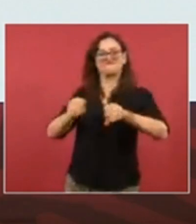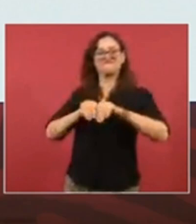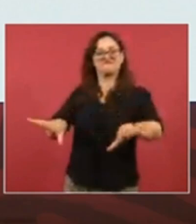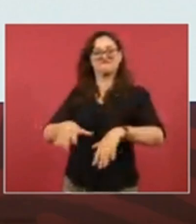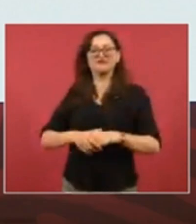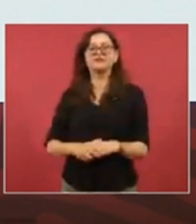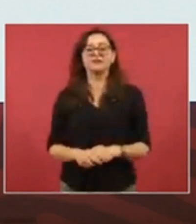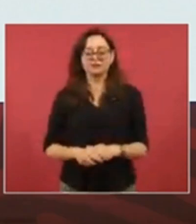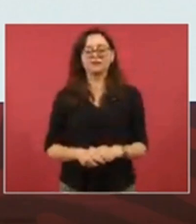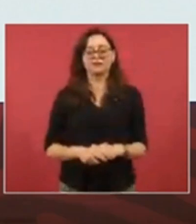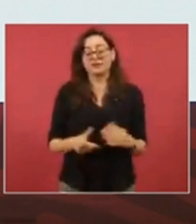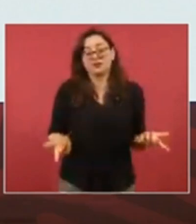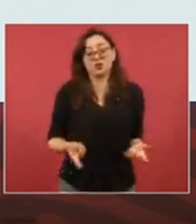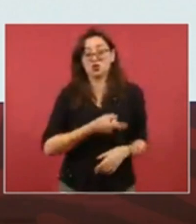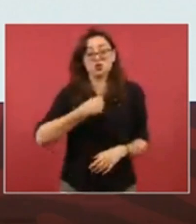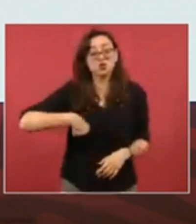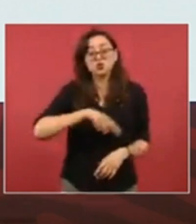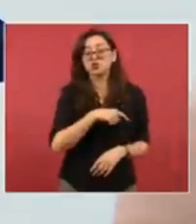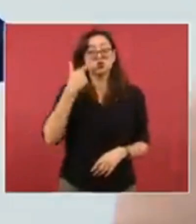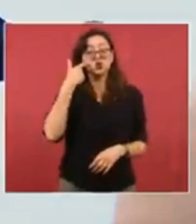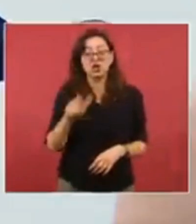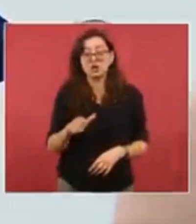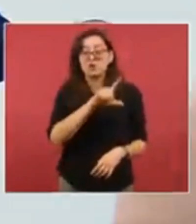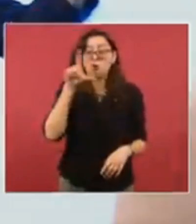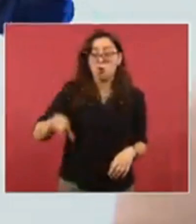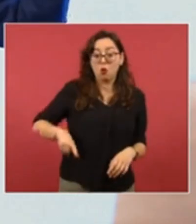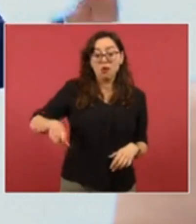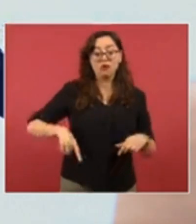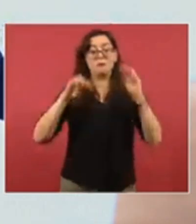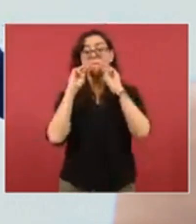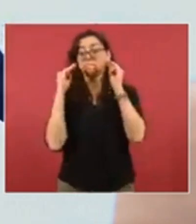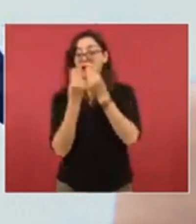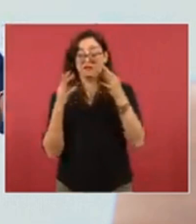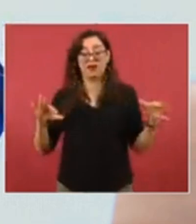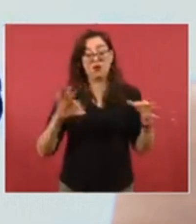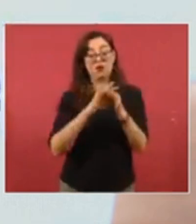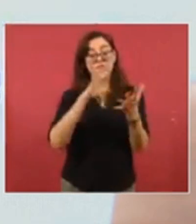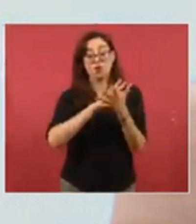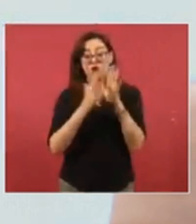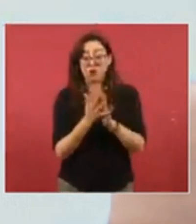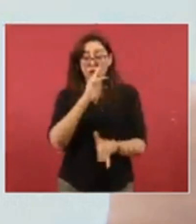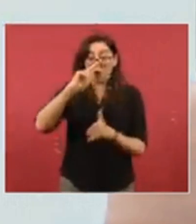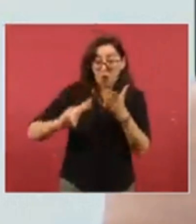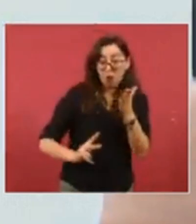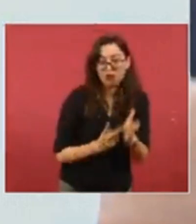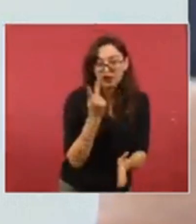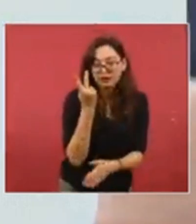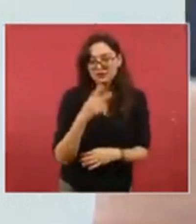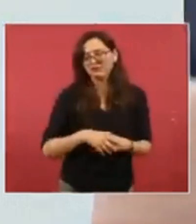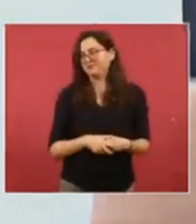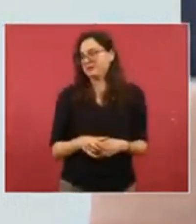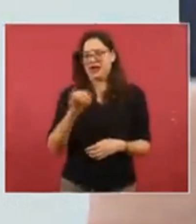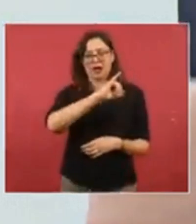que esto ya no se repita y que haya justicia y que no haya corrupción